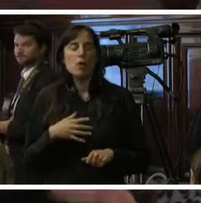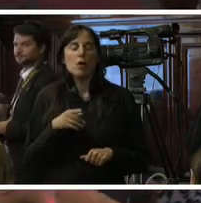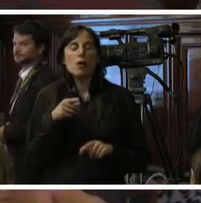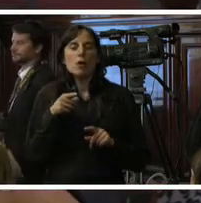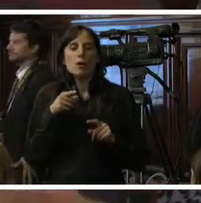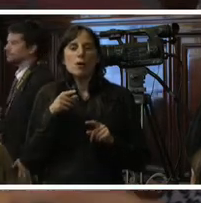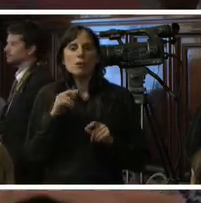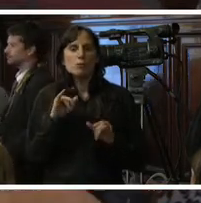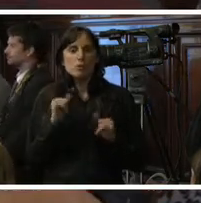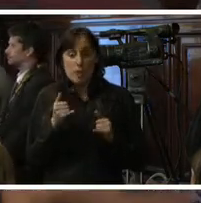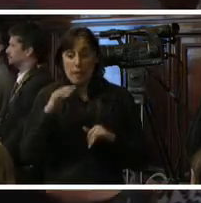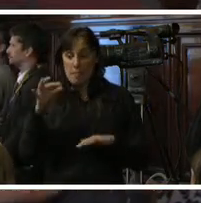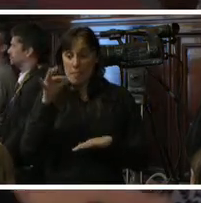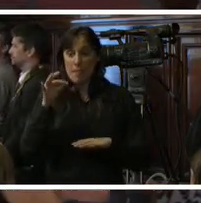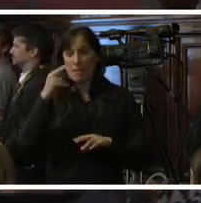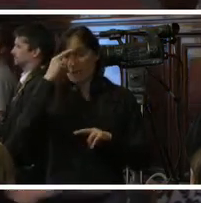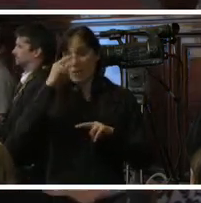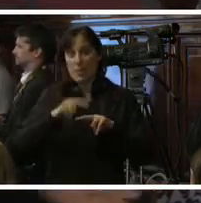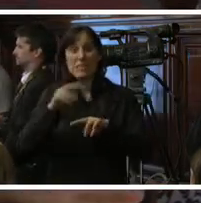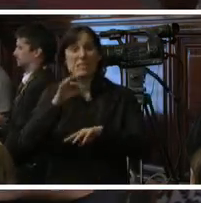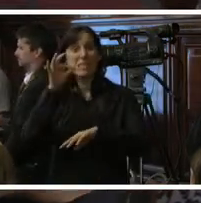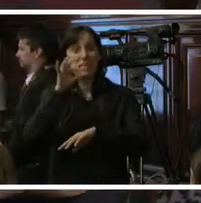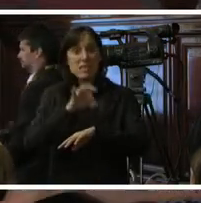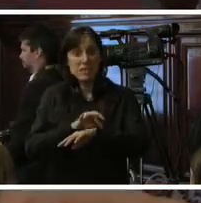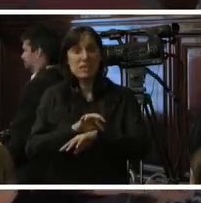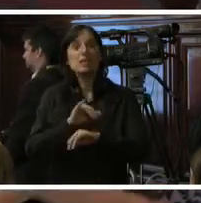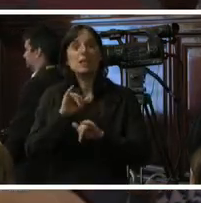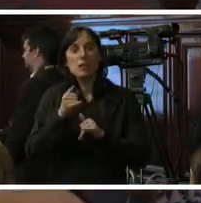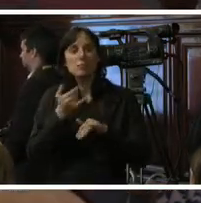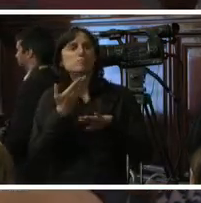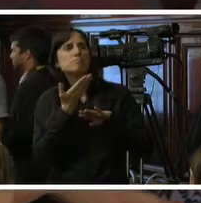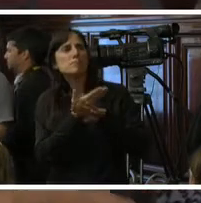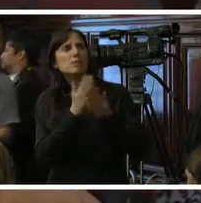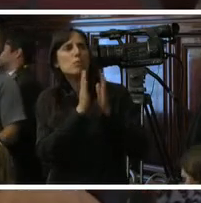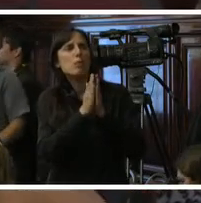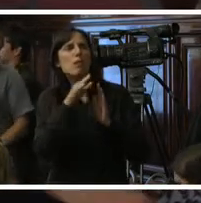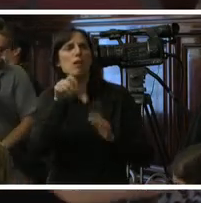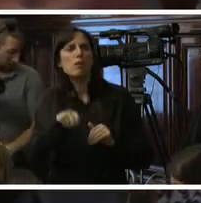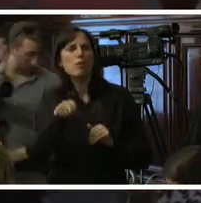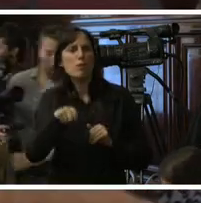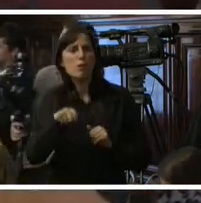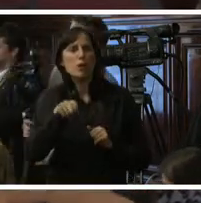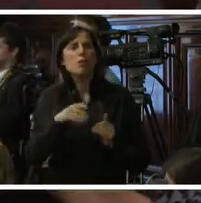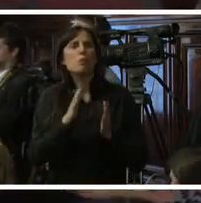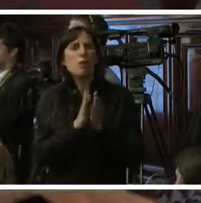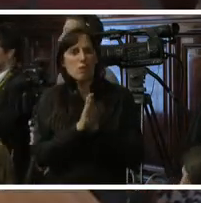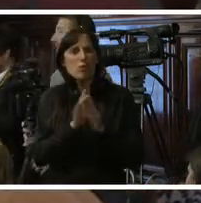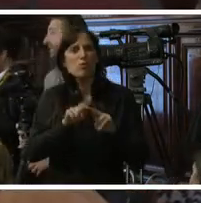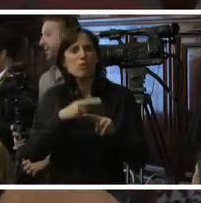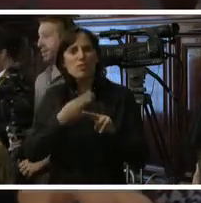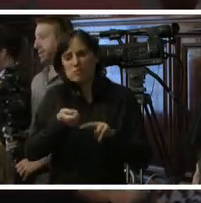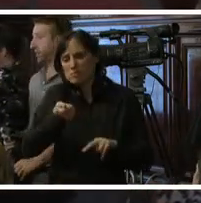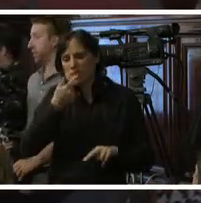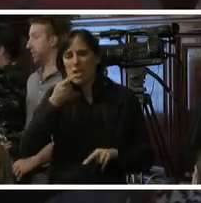se presentó una medida cautelar ante el juez constitucional pidiendo que se reincorpore el anticonceptivo oral de